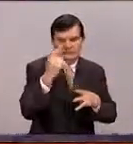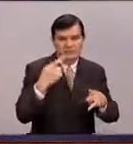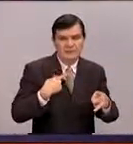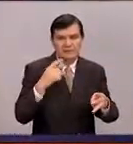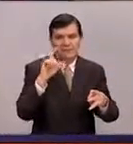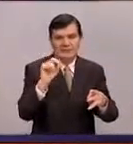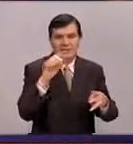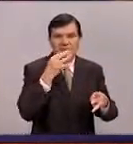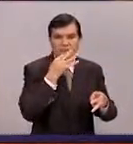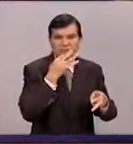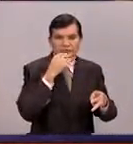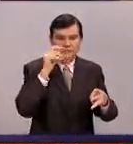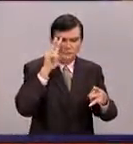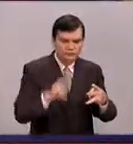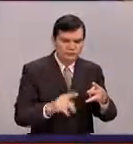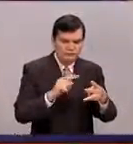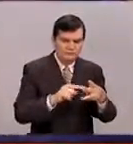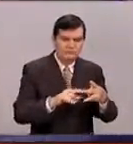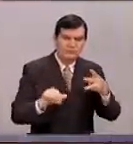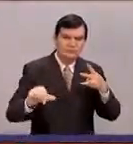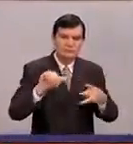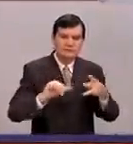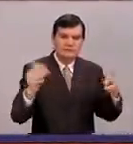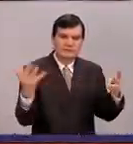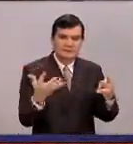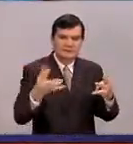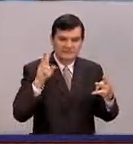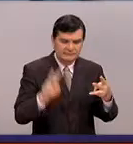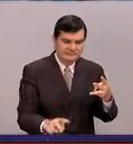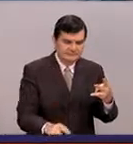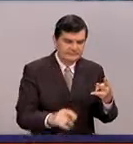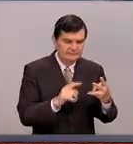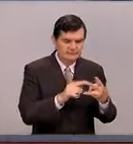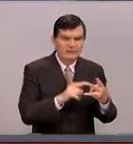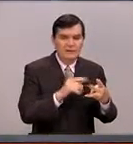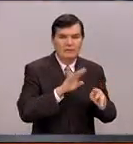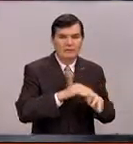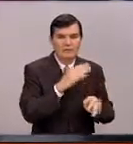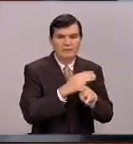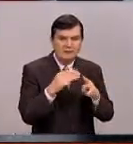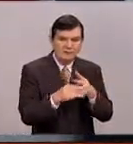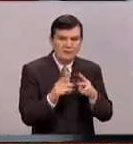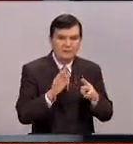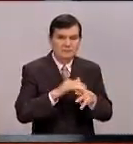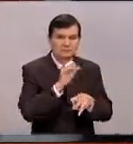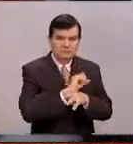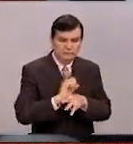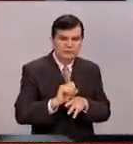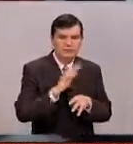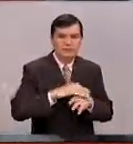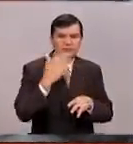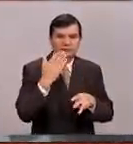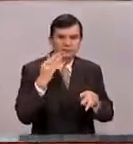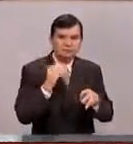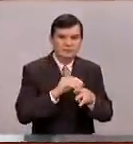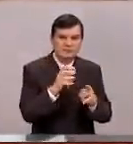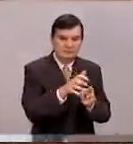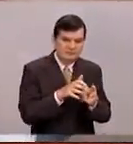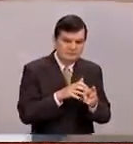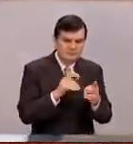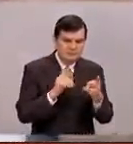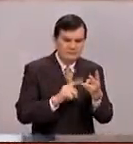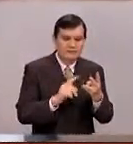porque en tiempo real ese experimento tiene que poderse realizar, obviamente con materiales muy sencillos, muy económicos.